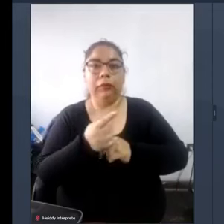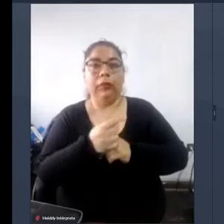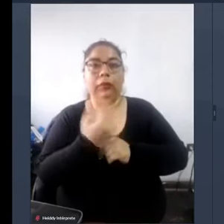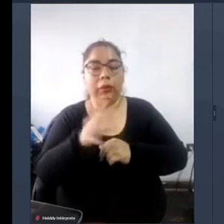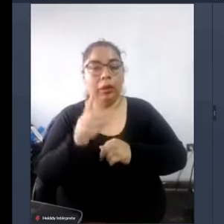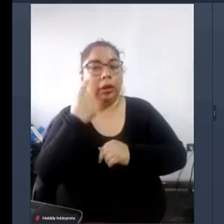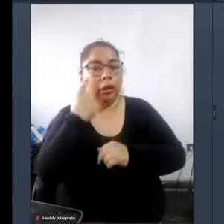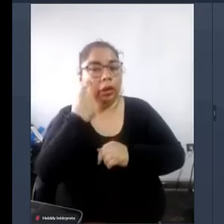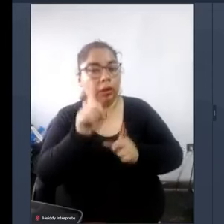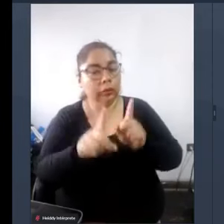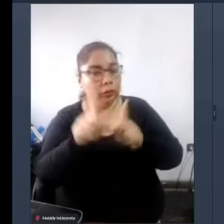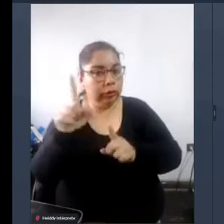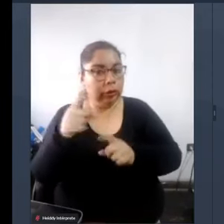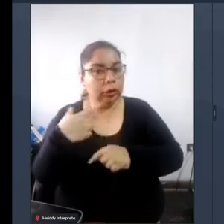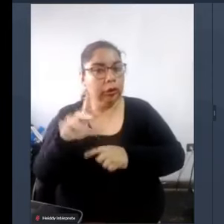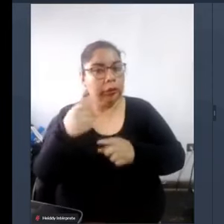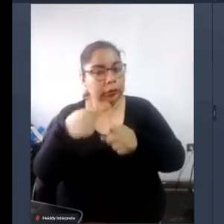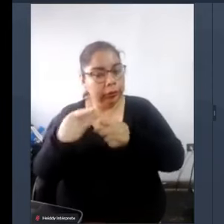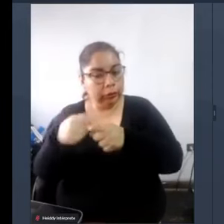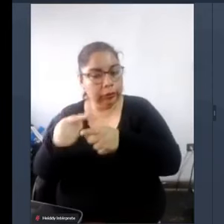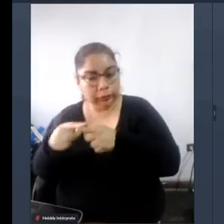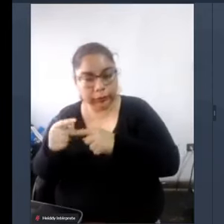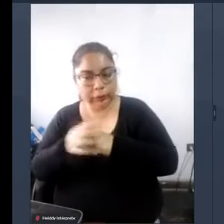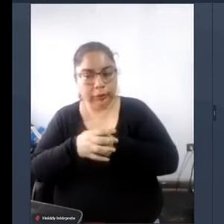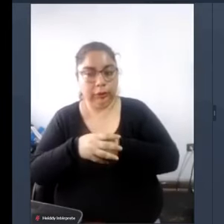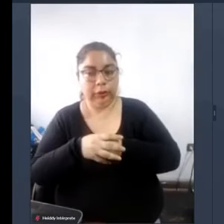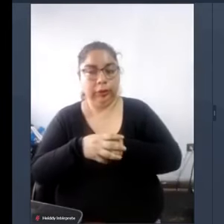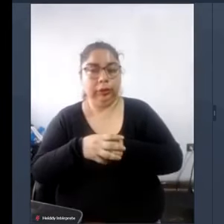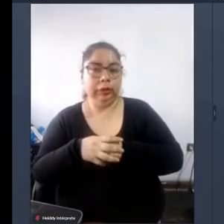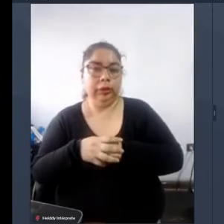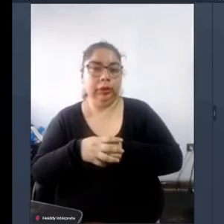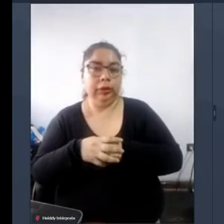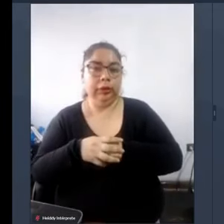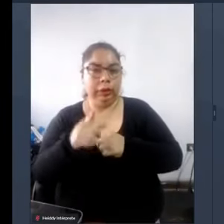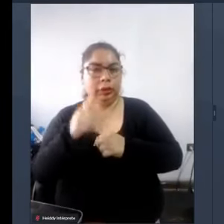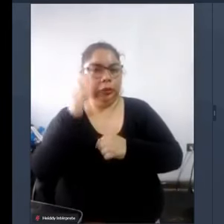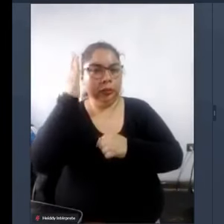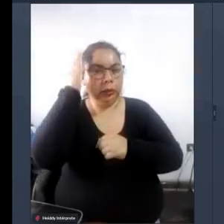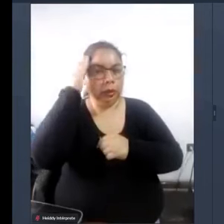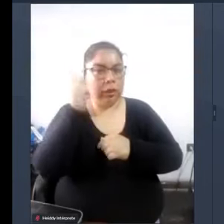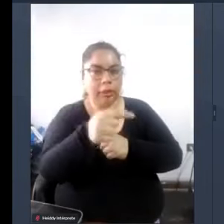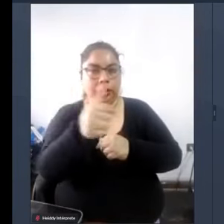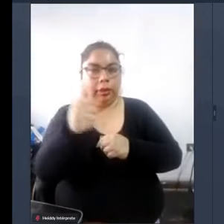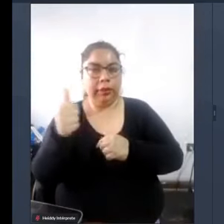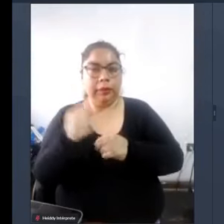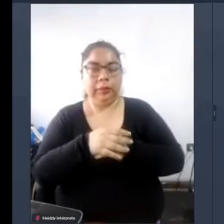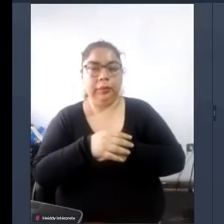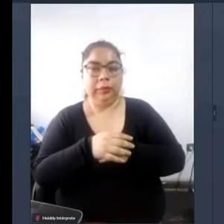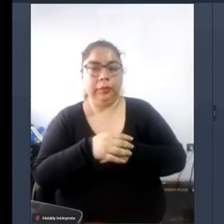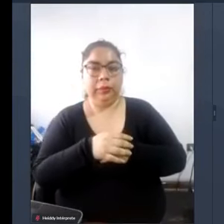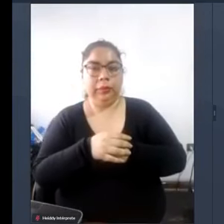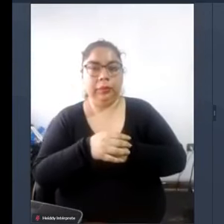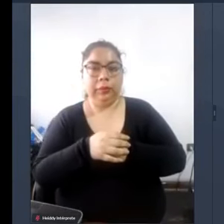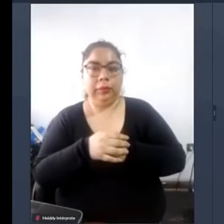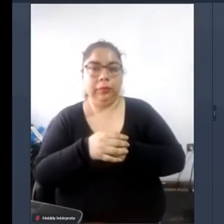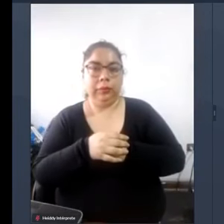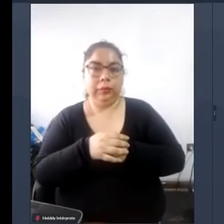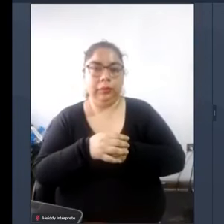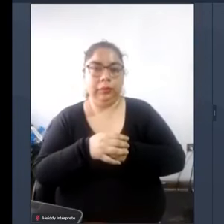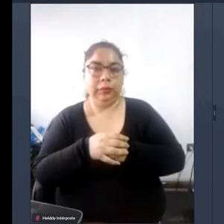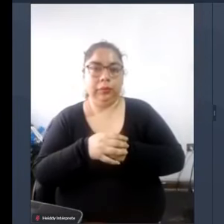conocidos por su por su sus especialidades ¿no? permítame que me a poner el micrófono para ver si